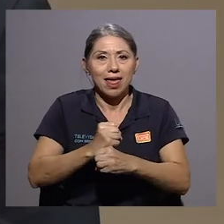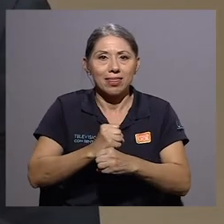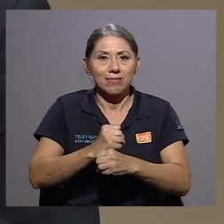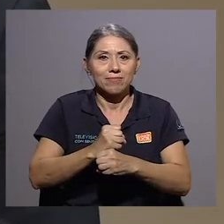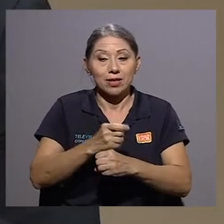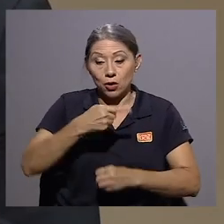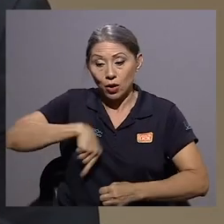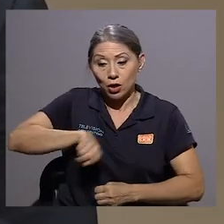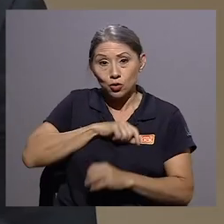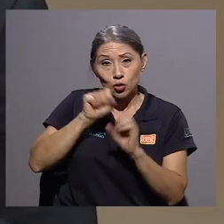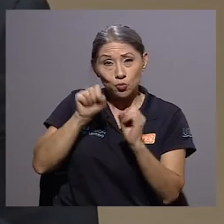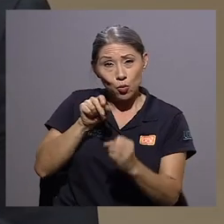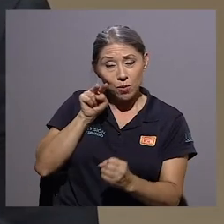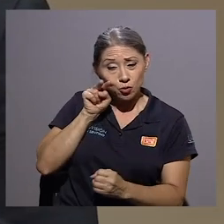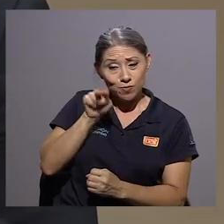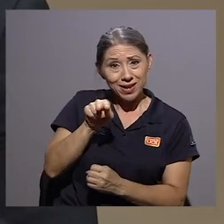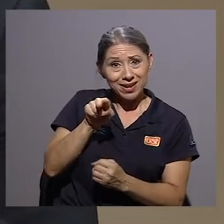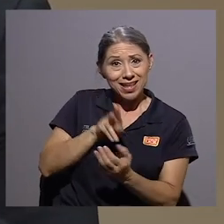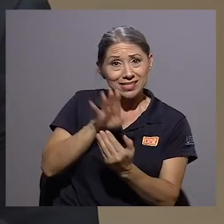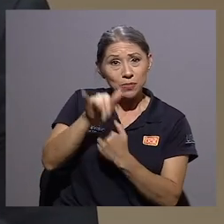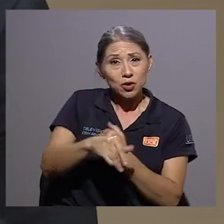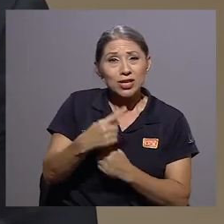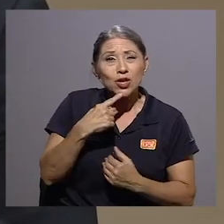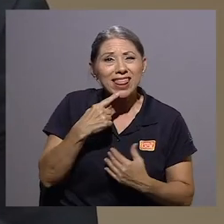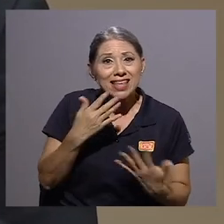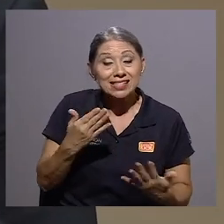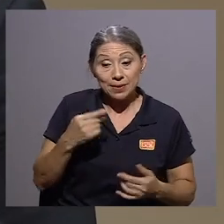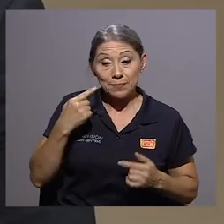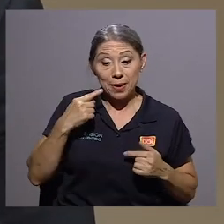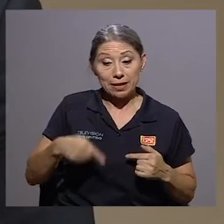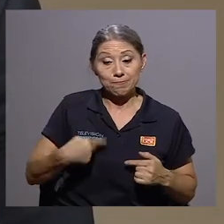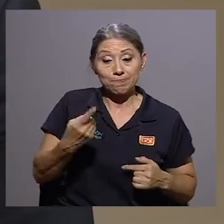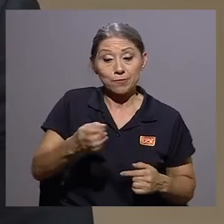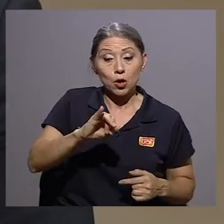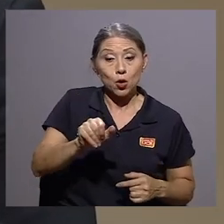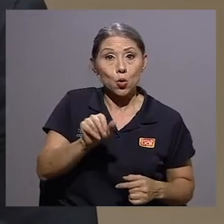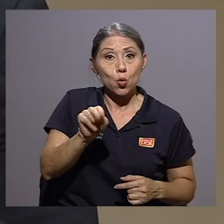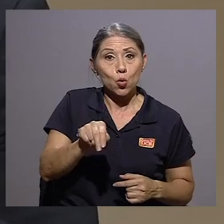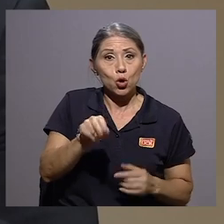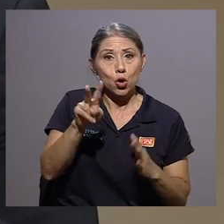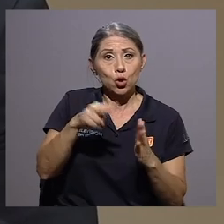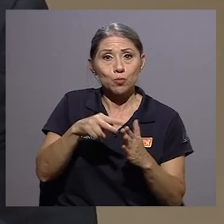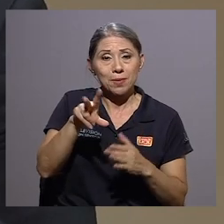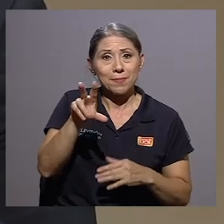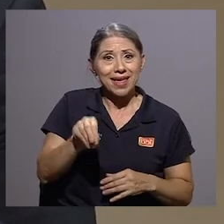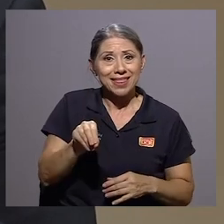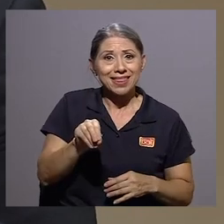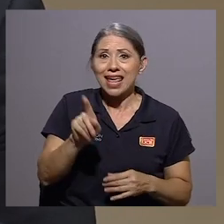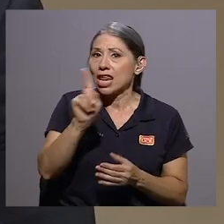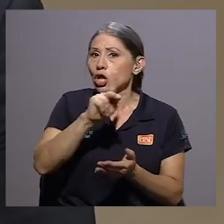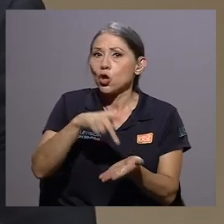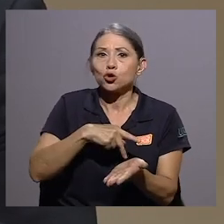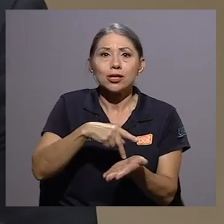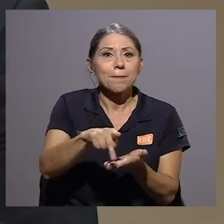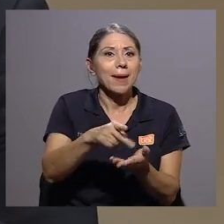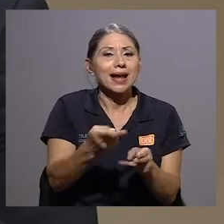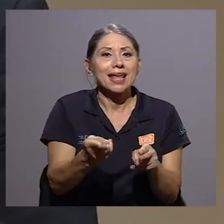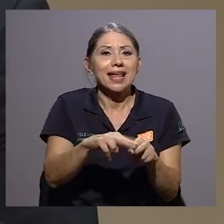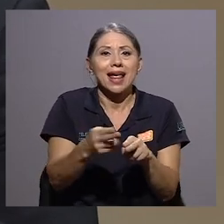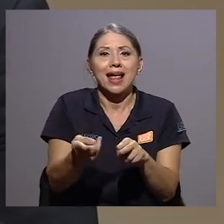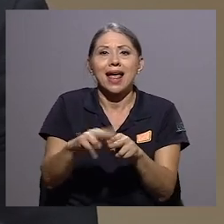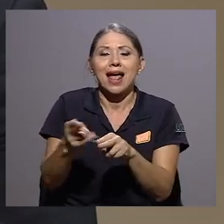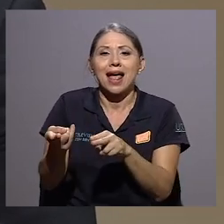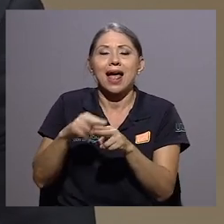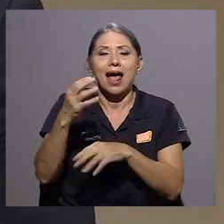es que para este mes de junio de 2020 no se paguen las anualidades de